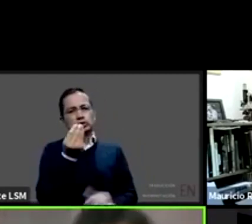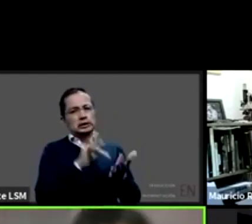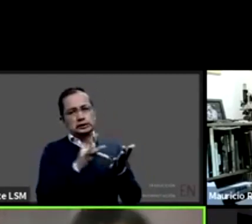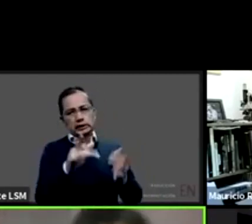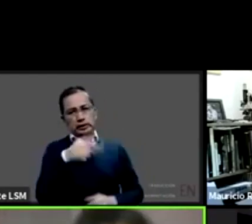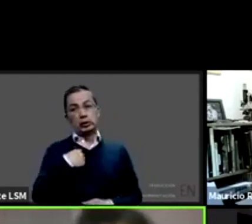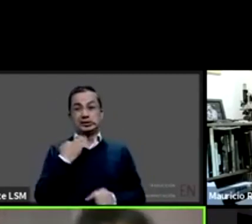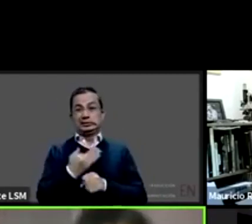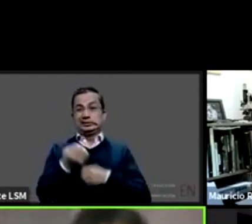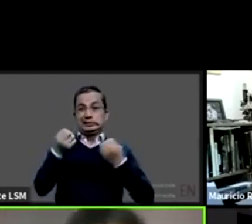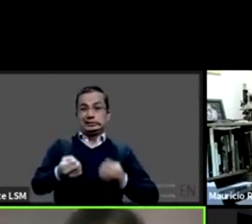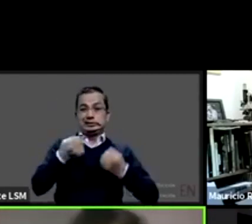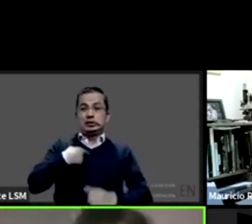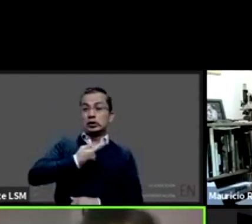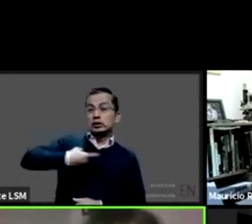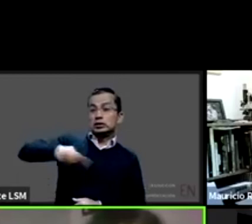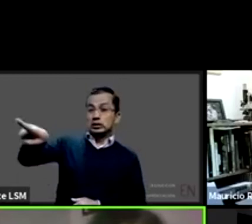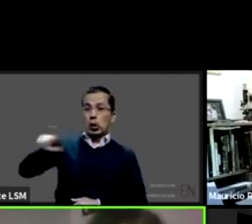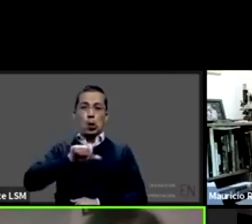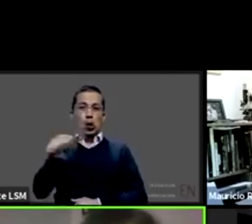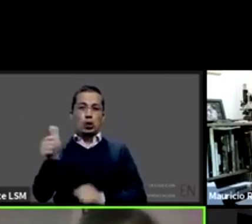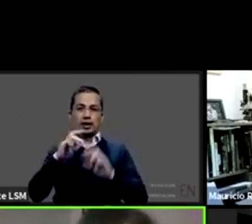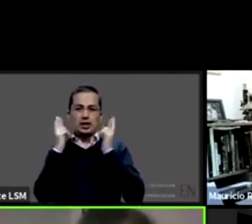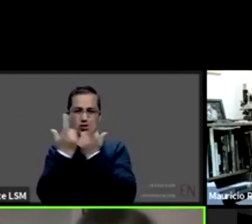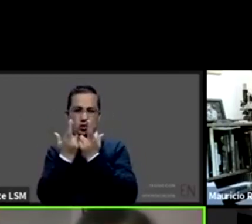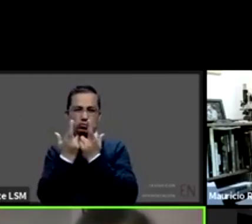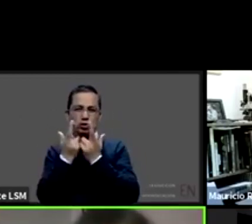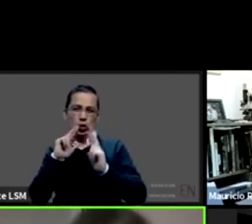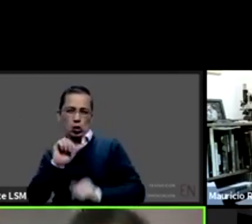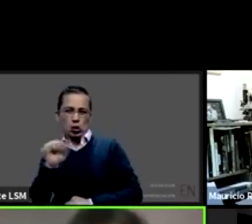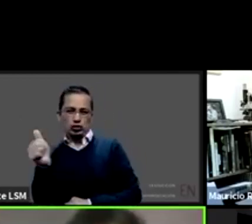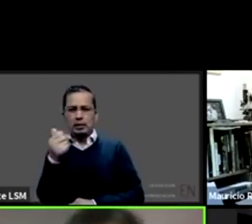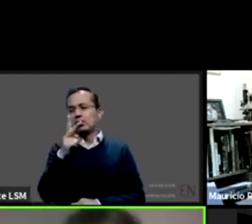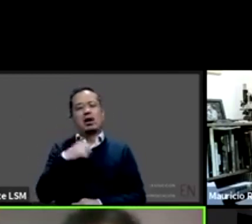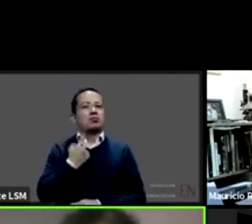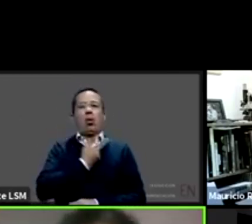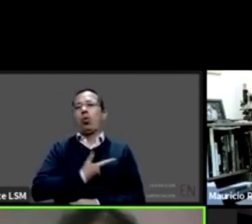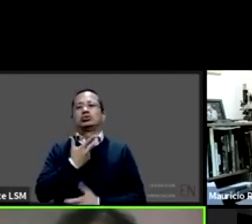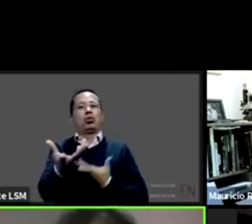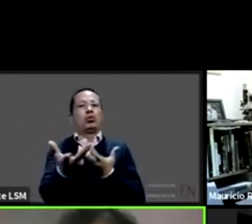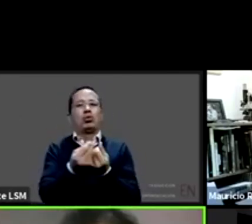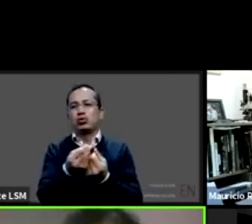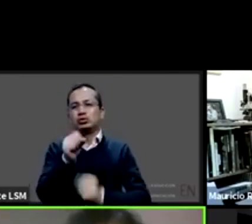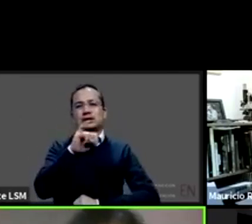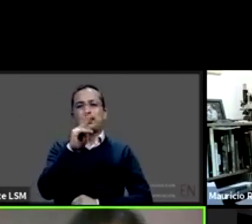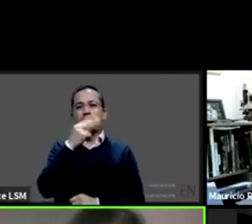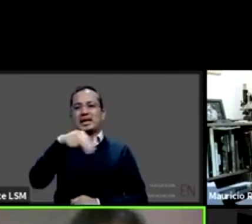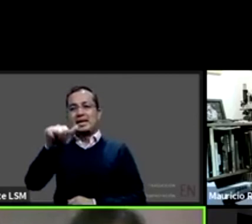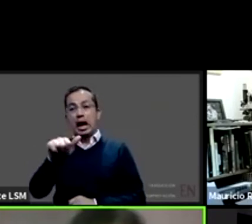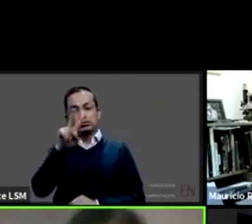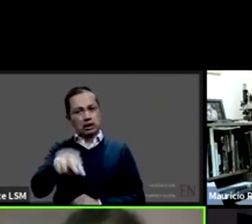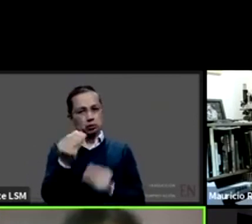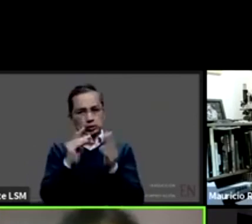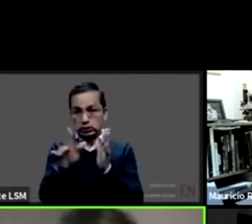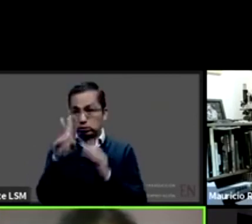a otra reunión pero me da muchísimo gusto haber participado con Sipina la verdad es que Sipina está haciendo un esfuerzo